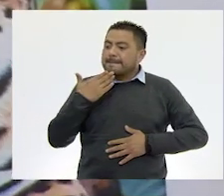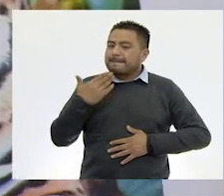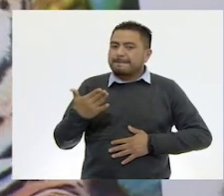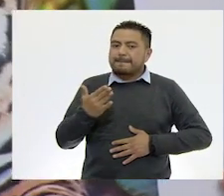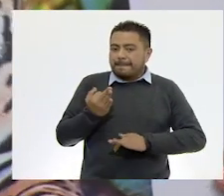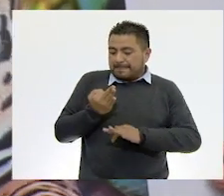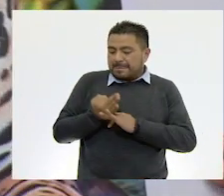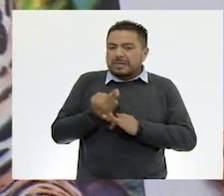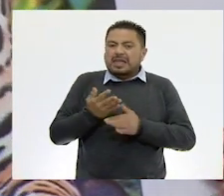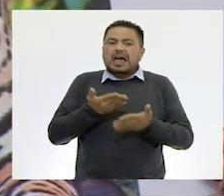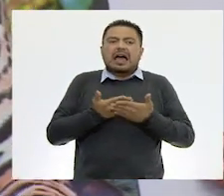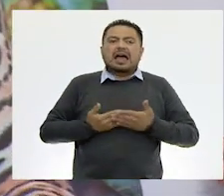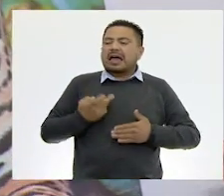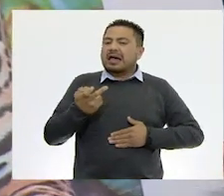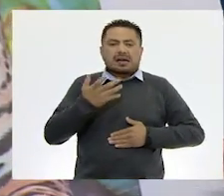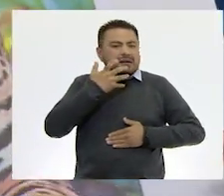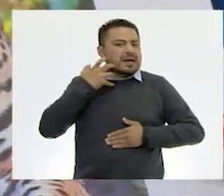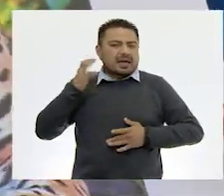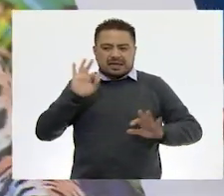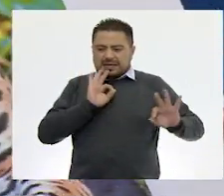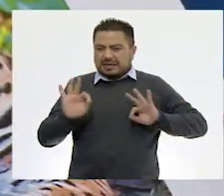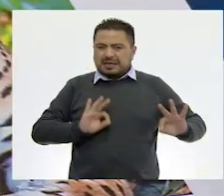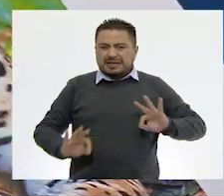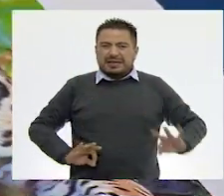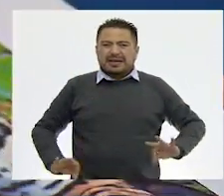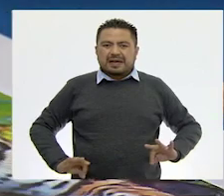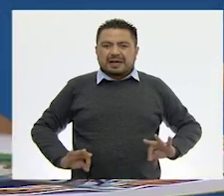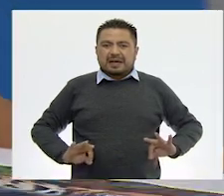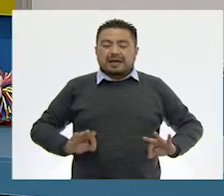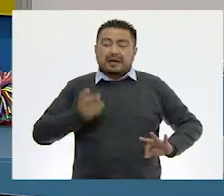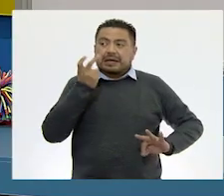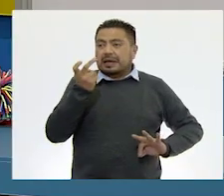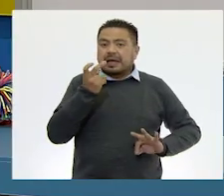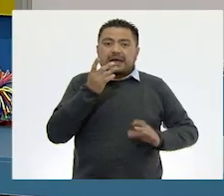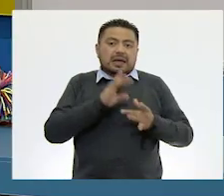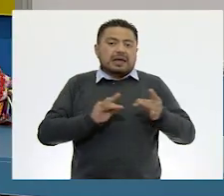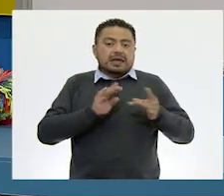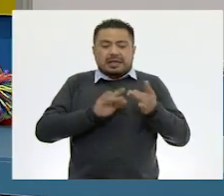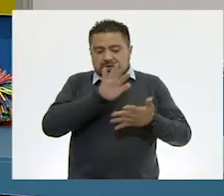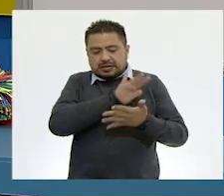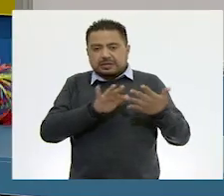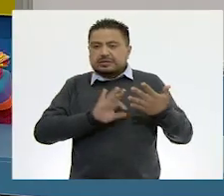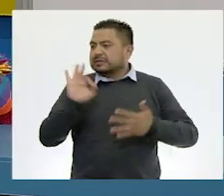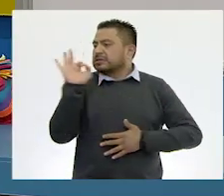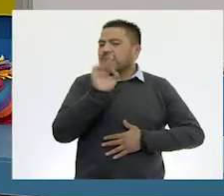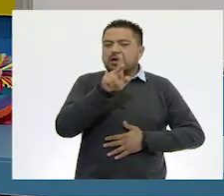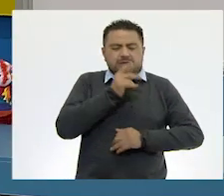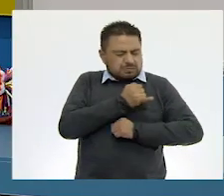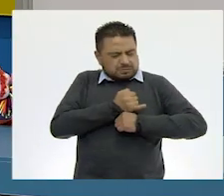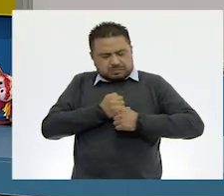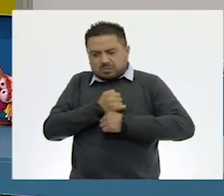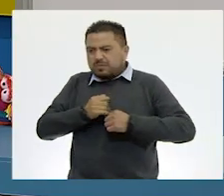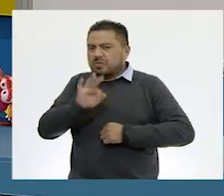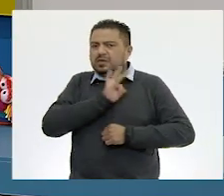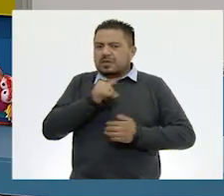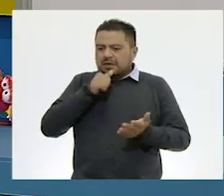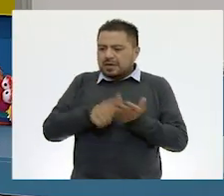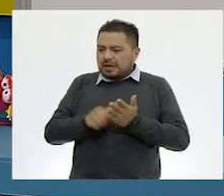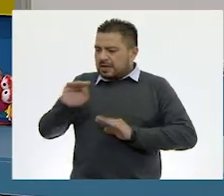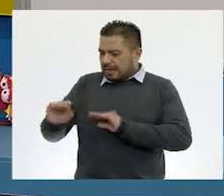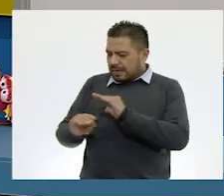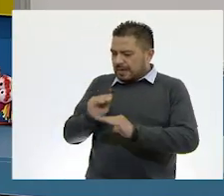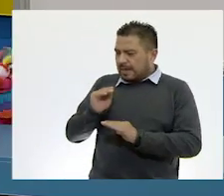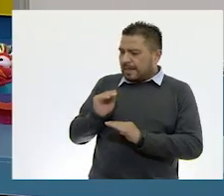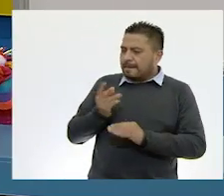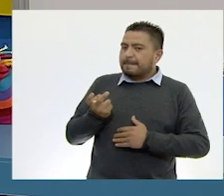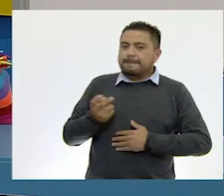Se trata entonces de un jaguar. Pues ahora los invito a que demos lectura y observemos lo que nos envía Sebastián.